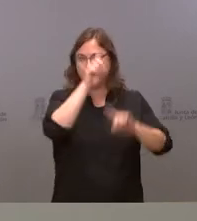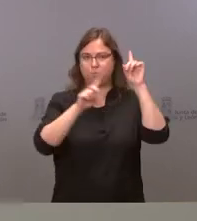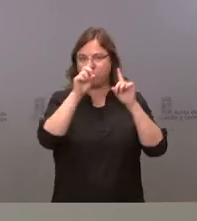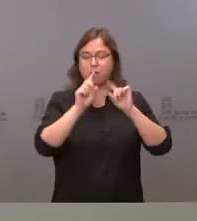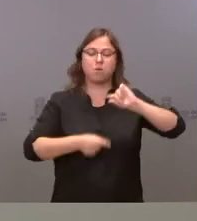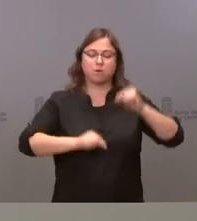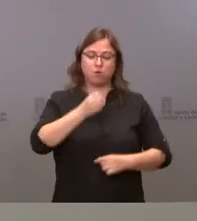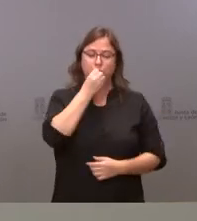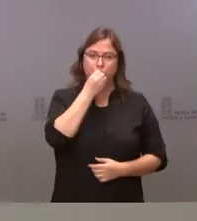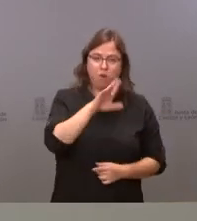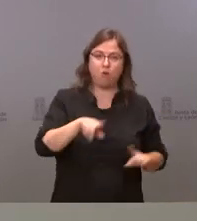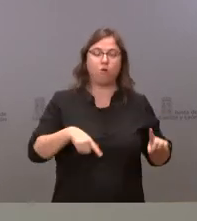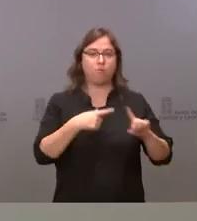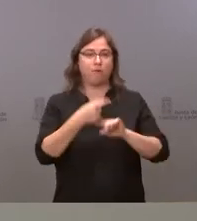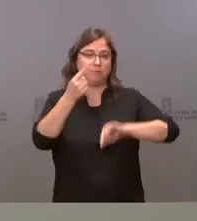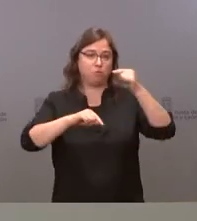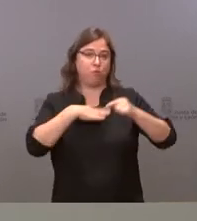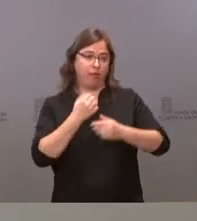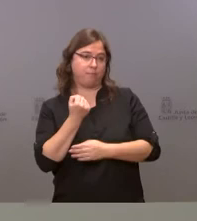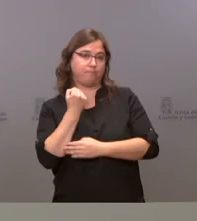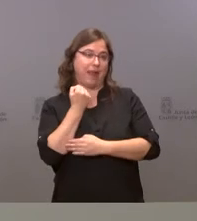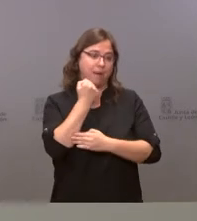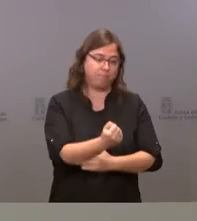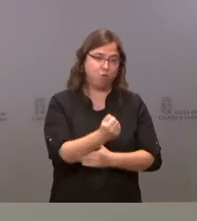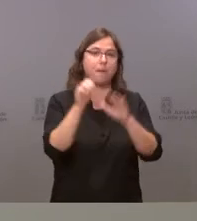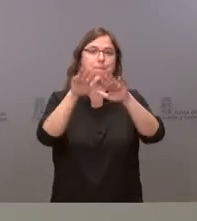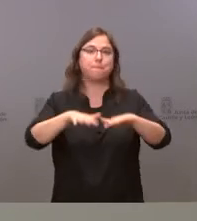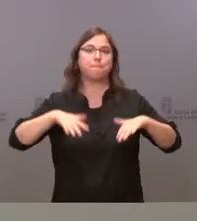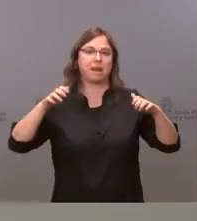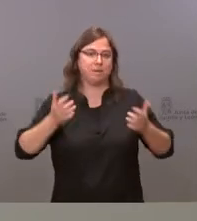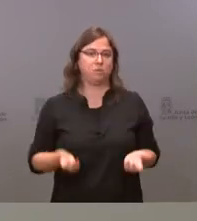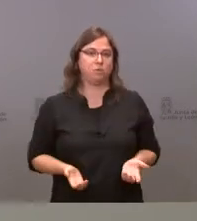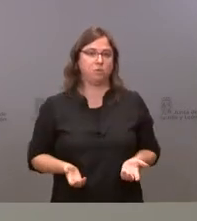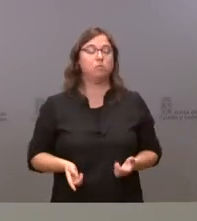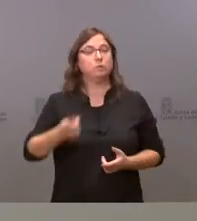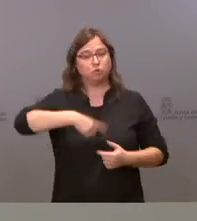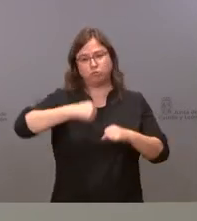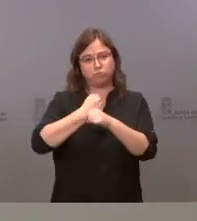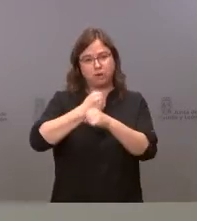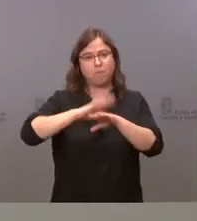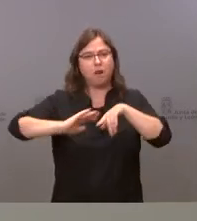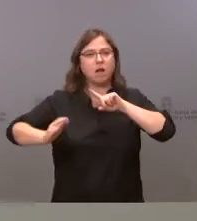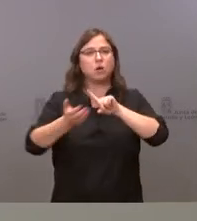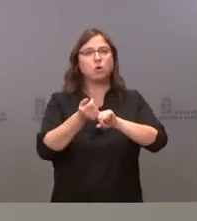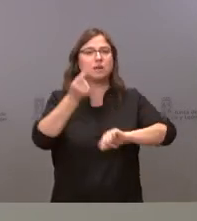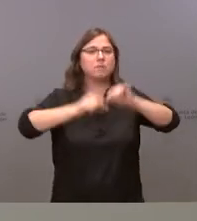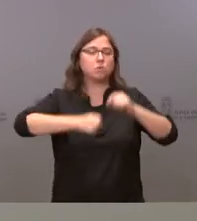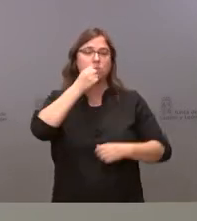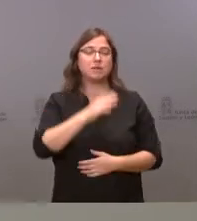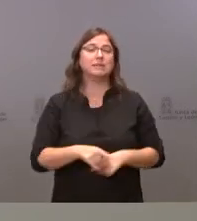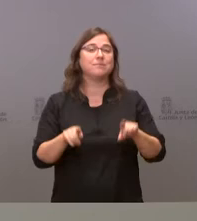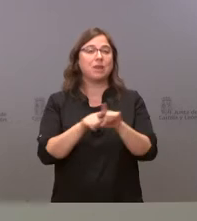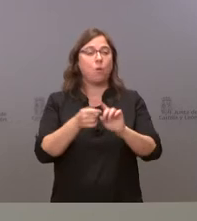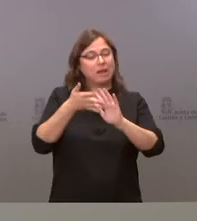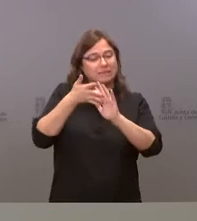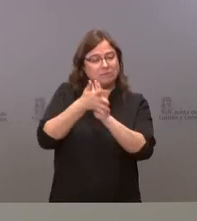lógicamente que pueda ser apoyado por el Parlamento autonómico y es lo que estamos trabajando lógicamente para definir con